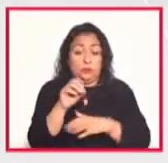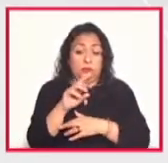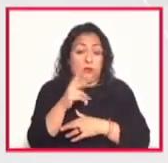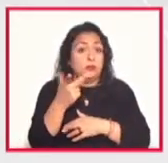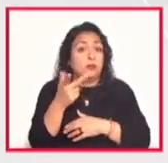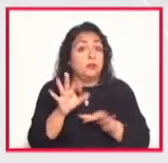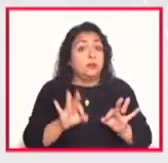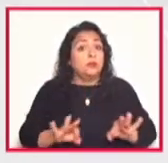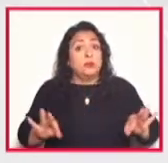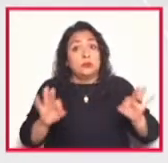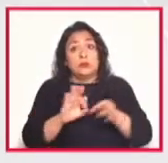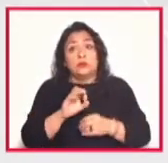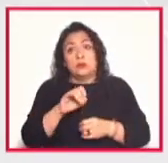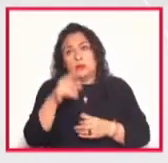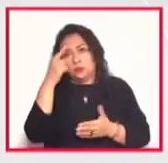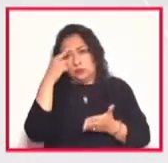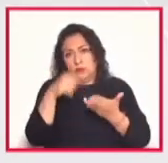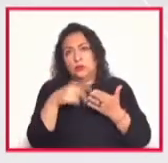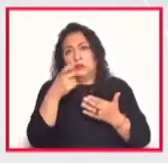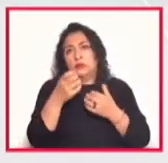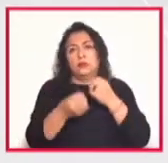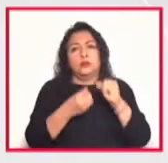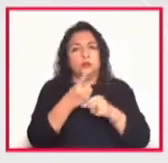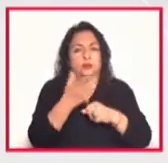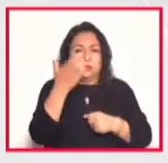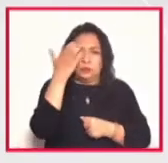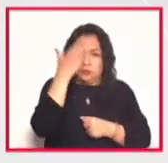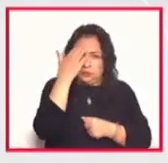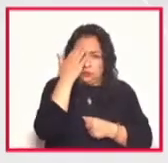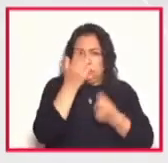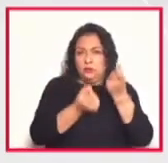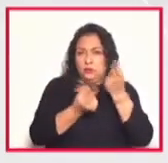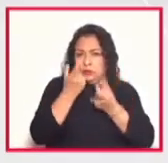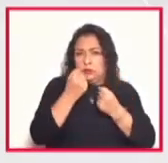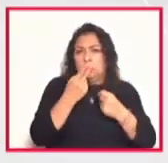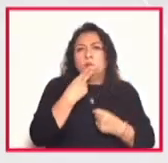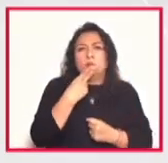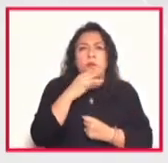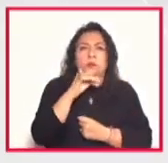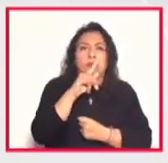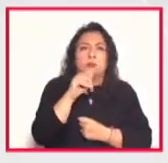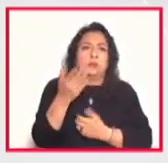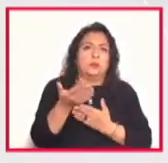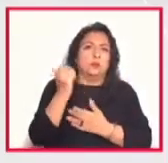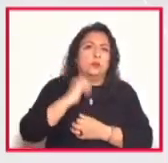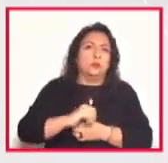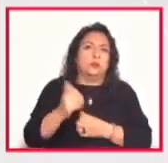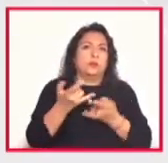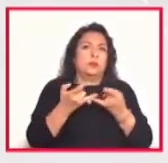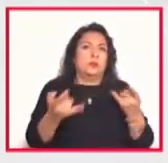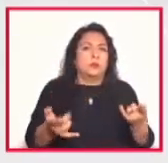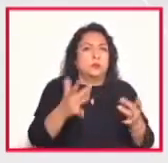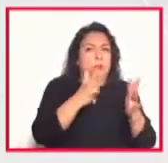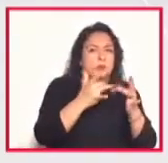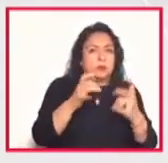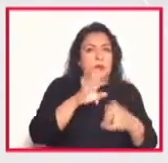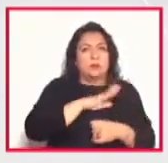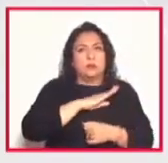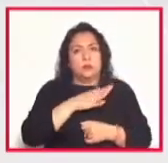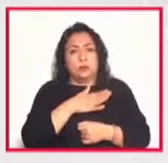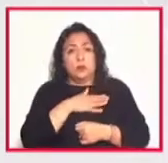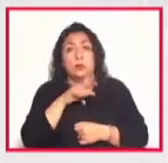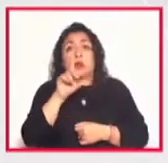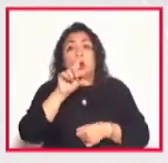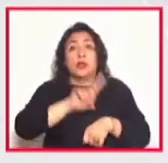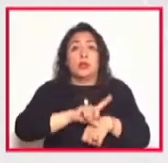creo que es una oportunidad de conocer algunos de estos instrumentos históricos franceses y españoles el 20 de